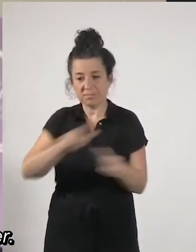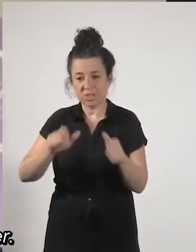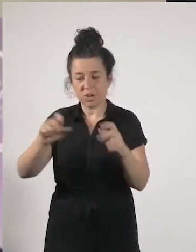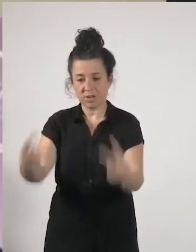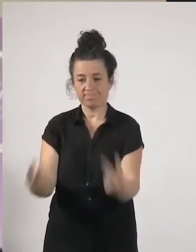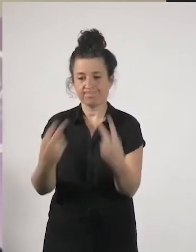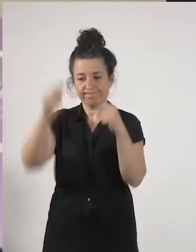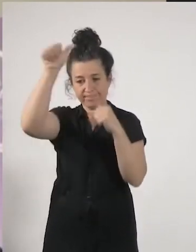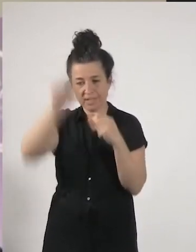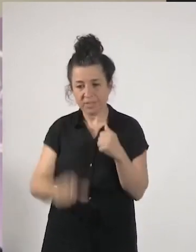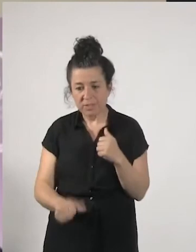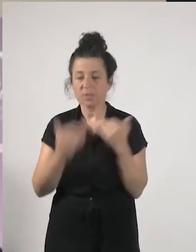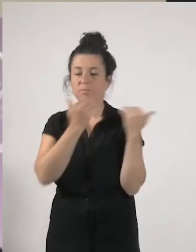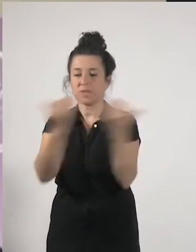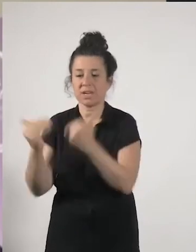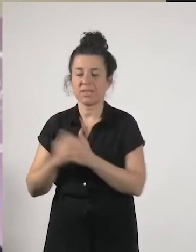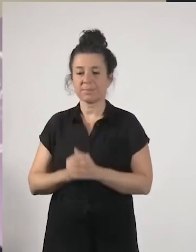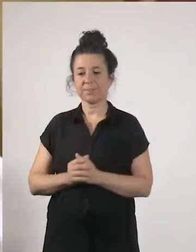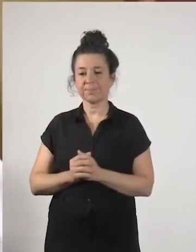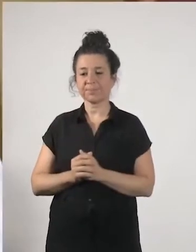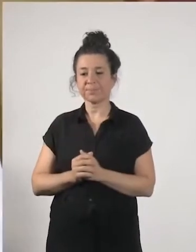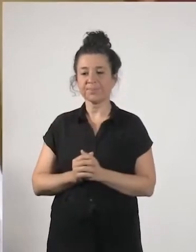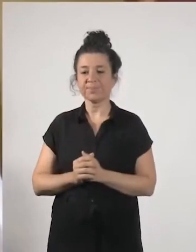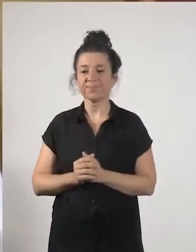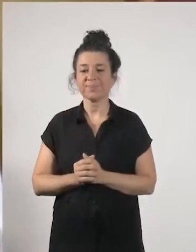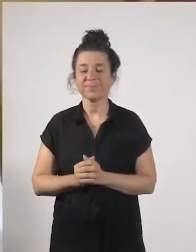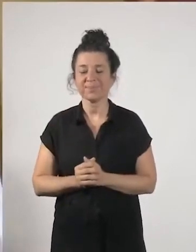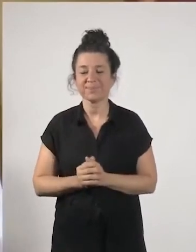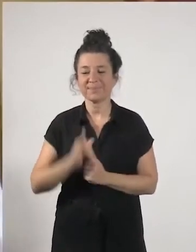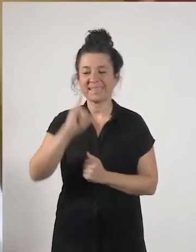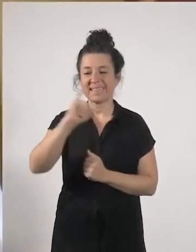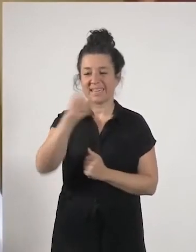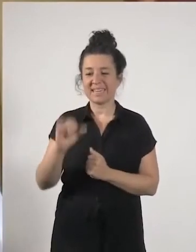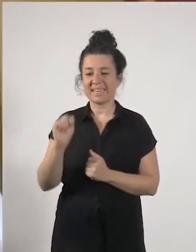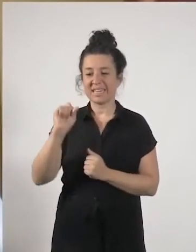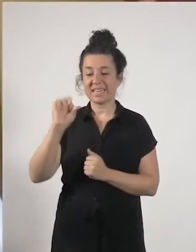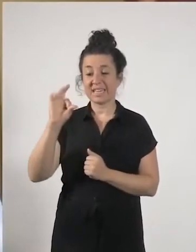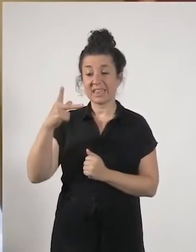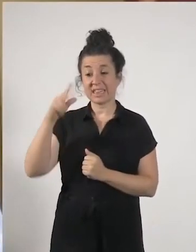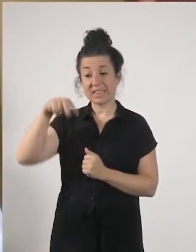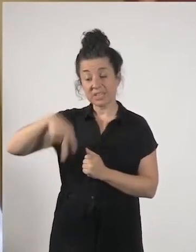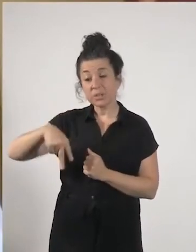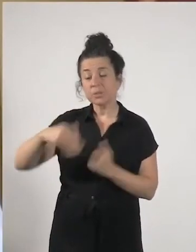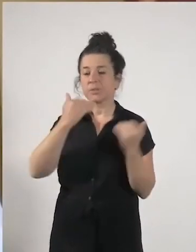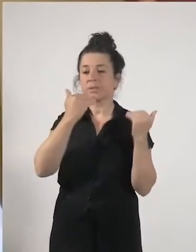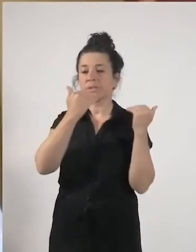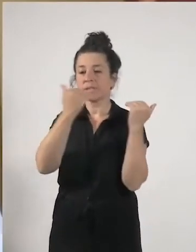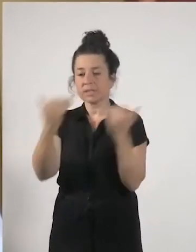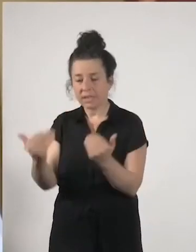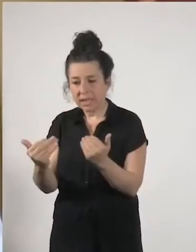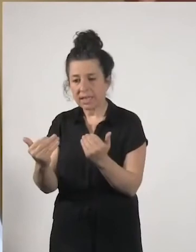esker esker ikasko aipatu betzala makina bat oar makina bat gogo eta